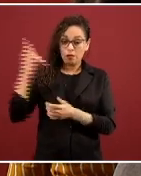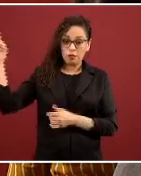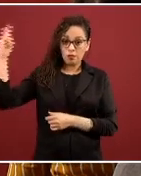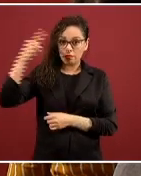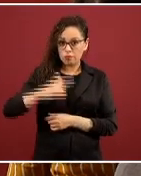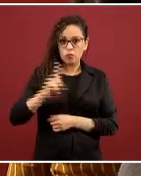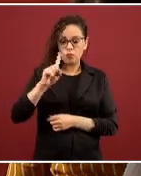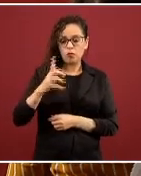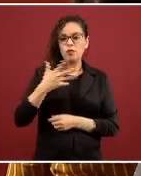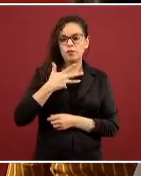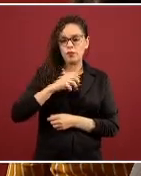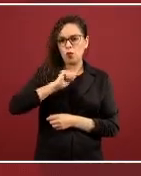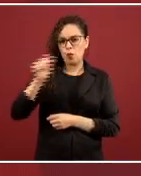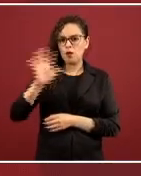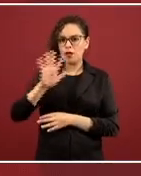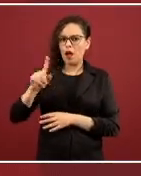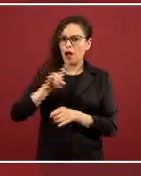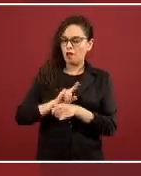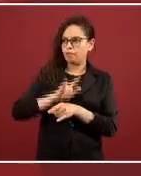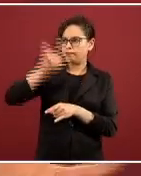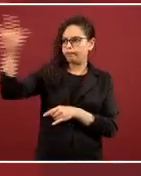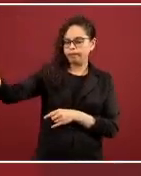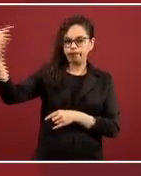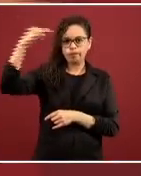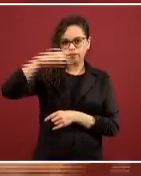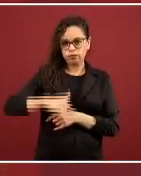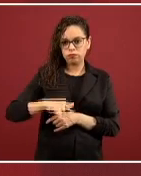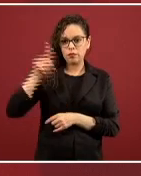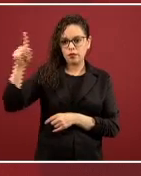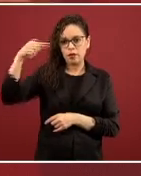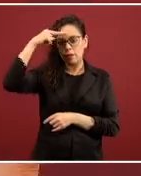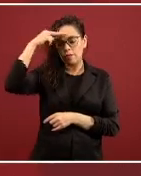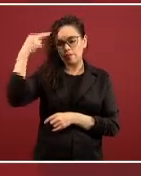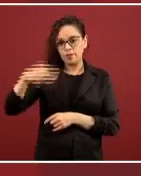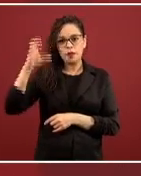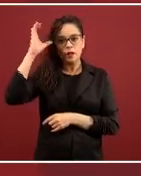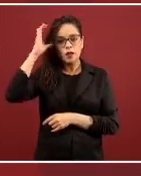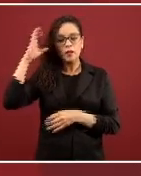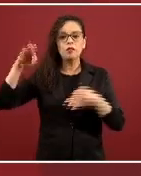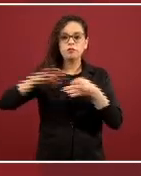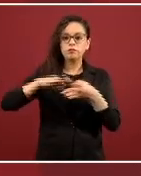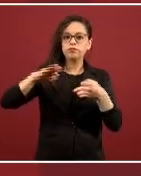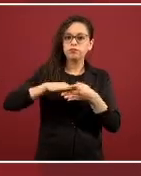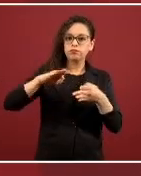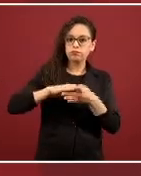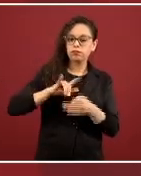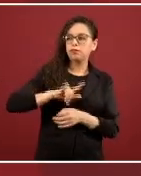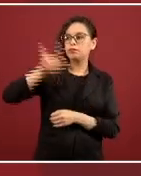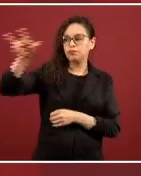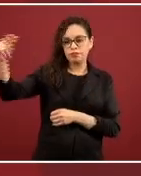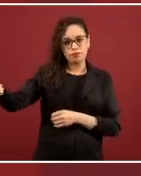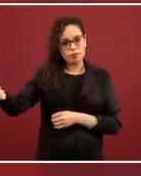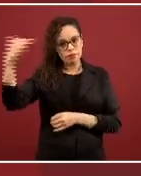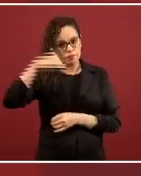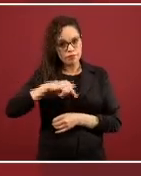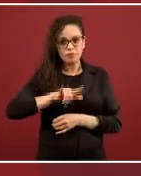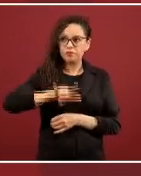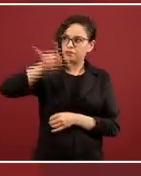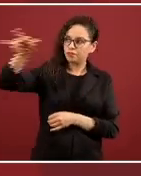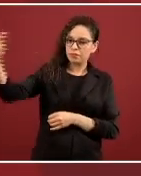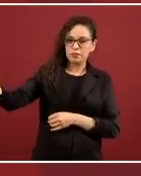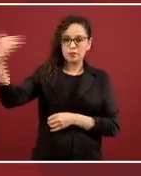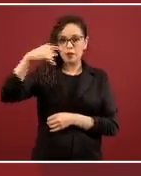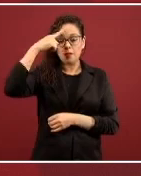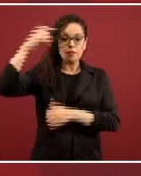México y China, precisamente puente aéreo quiere decir que va a haber un continuo ir y venir de estas aeronaves para traer los